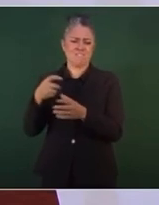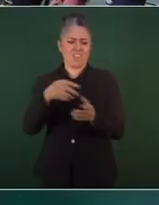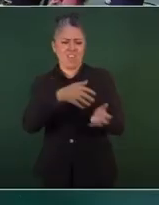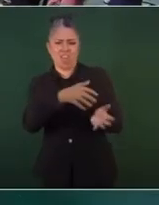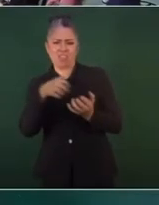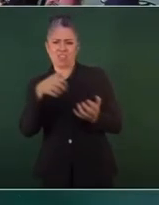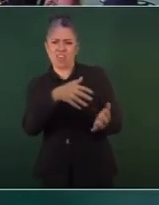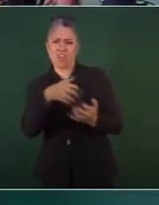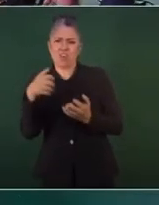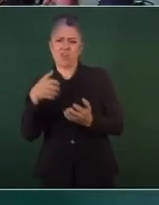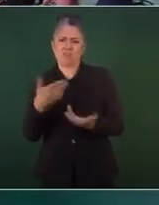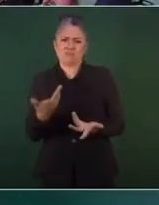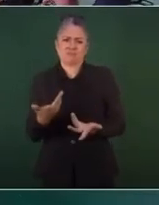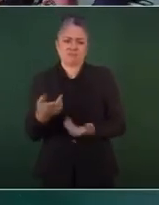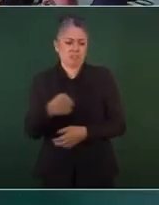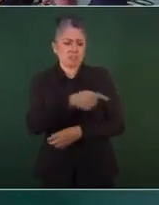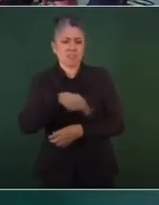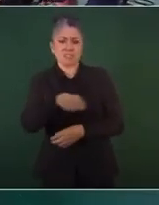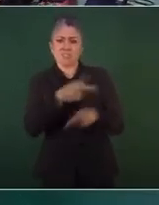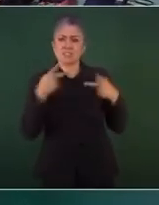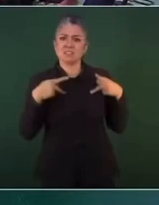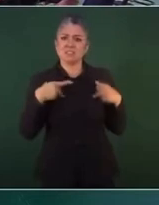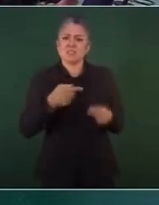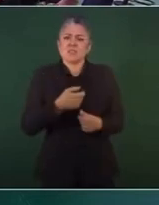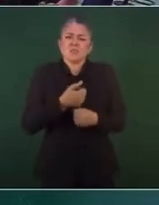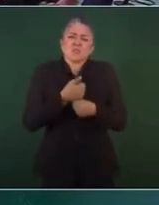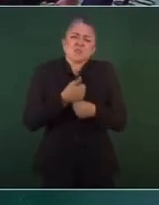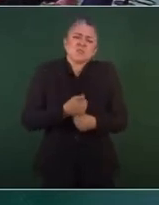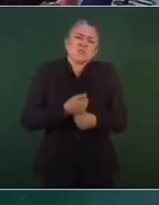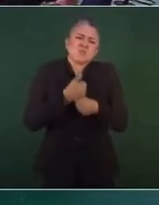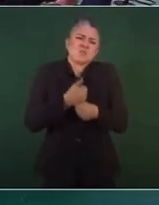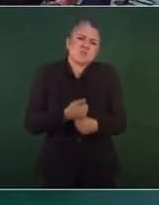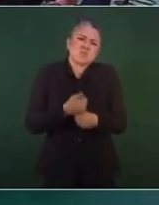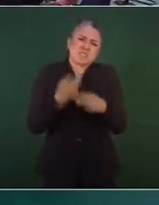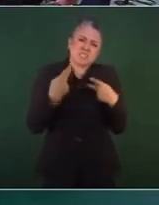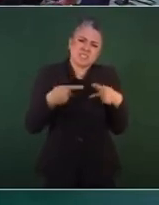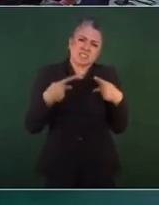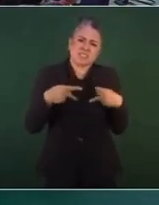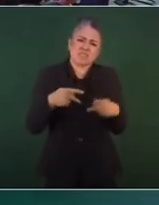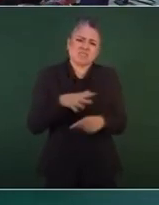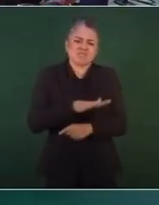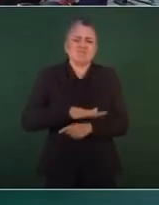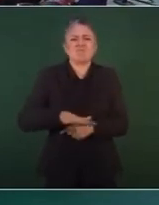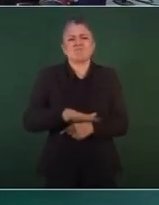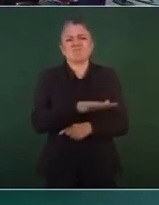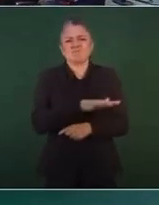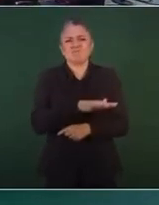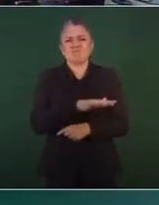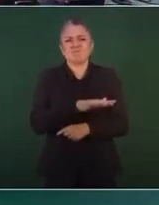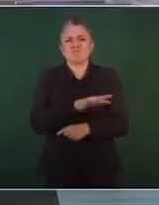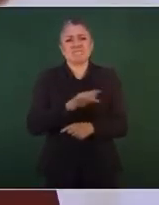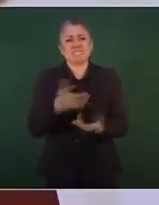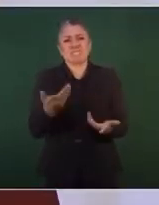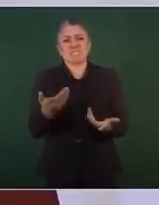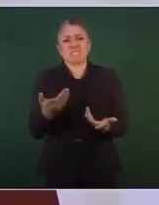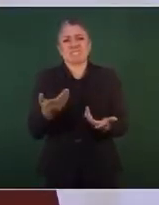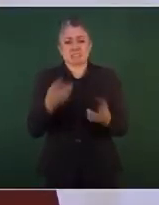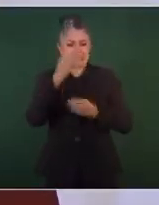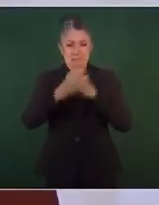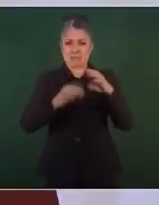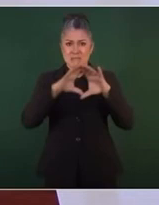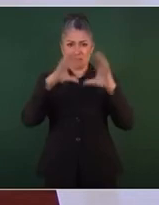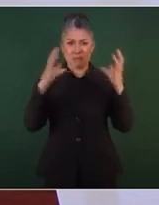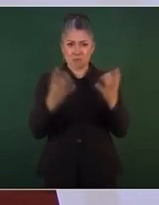para evitar que nos diéramos cuenta de que se profundizaba la desigualdad social en el mundo,